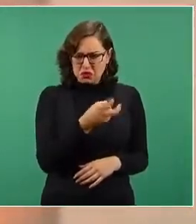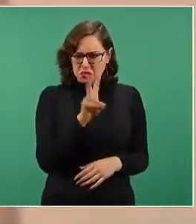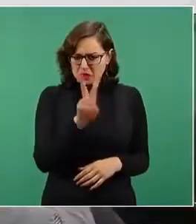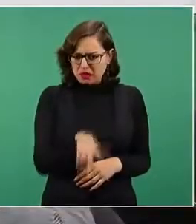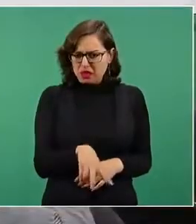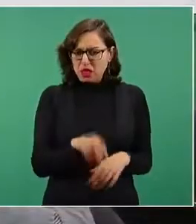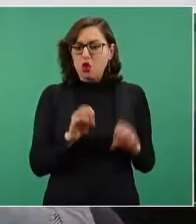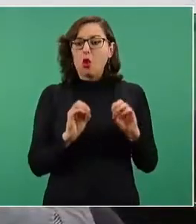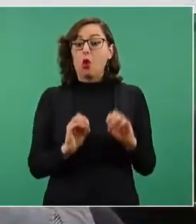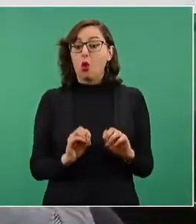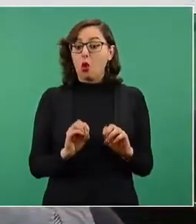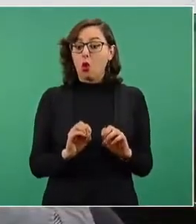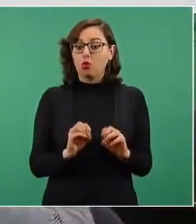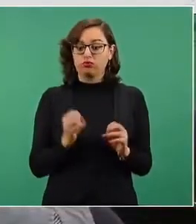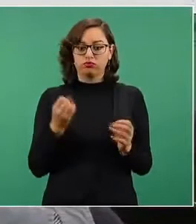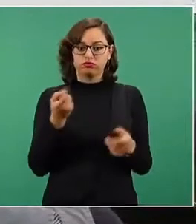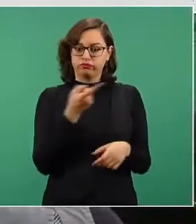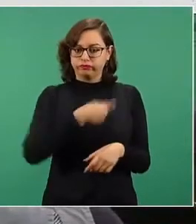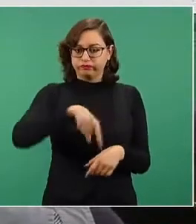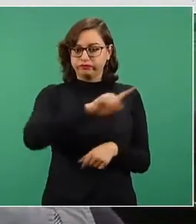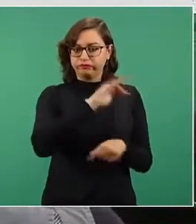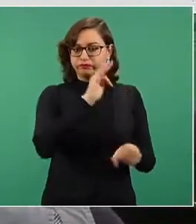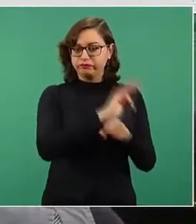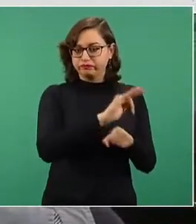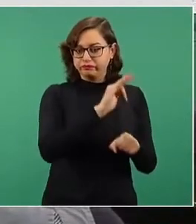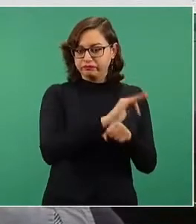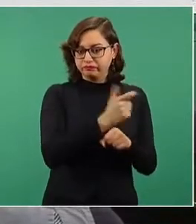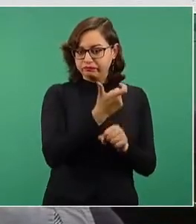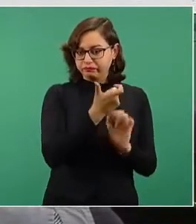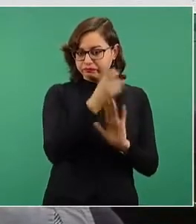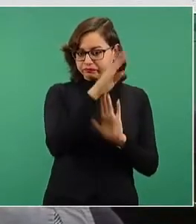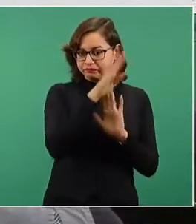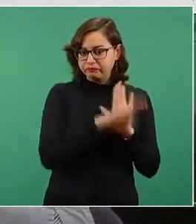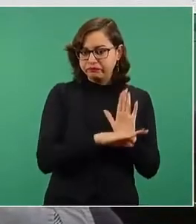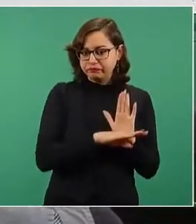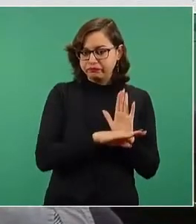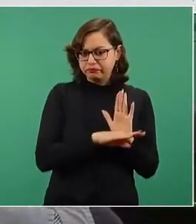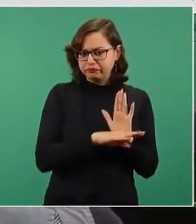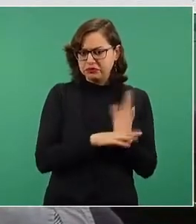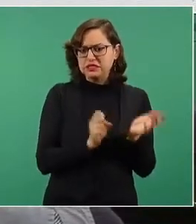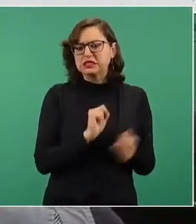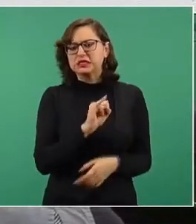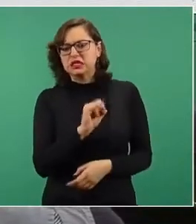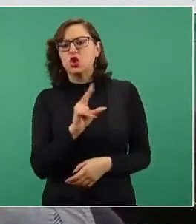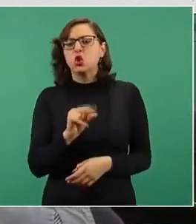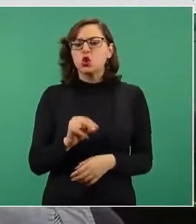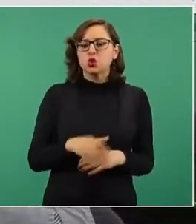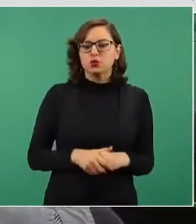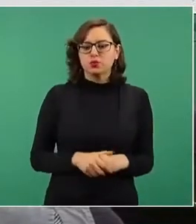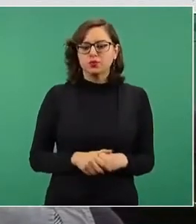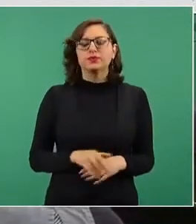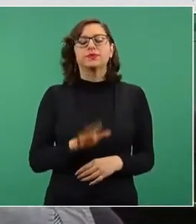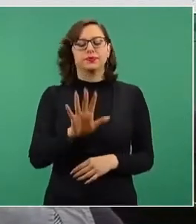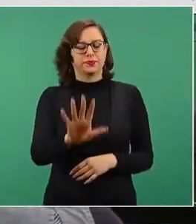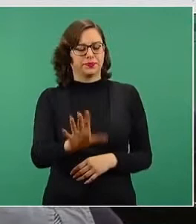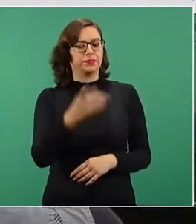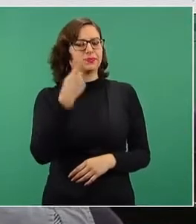dar otro dato, le damos a la siguiente por favor. Antes de dar ese dato, vamos a decir el impacto,